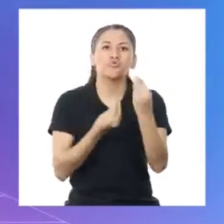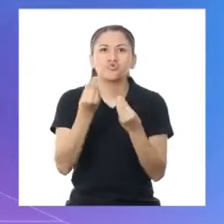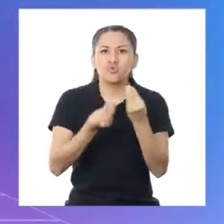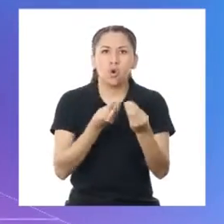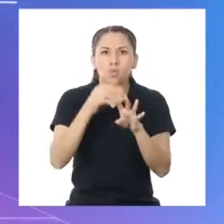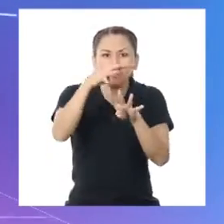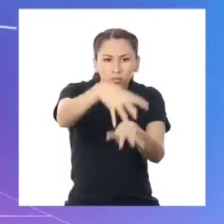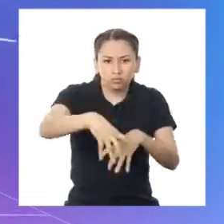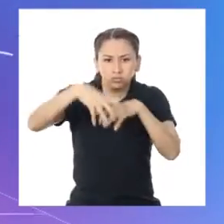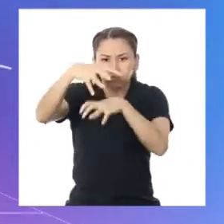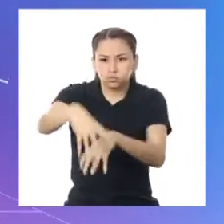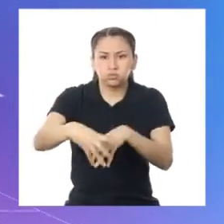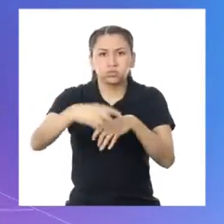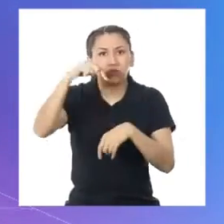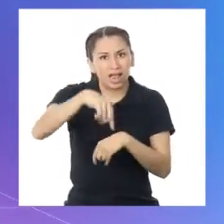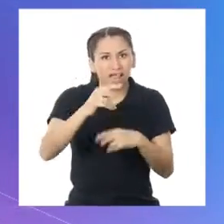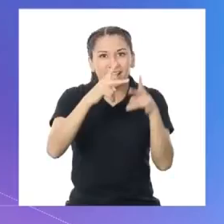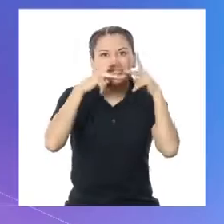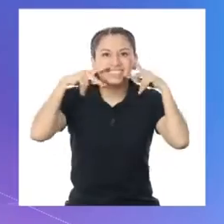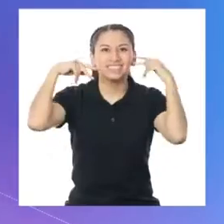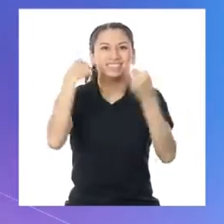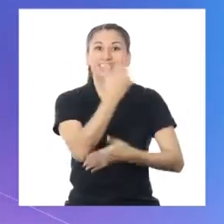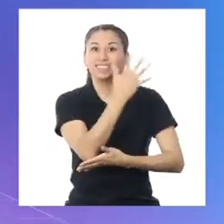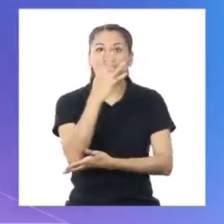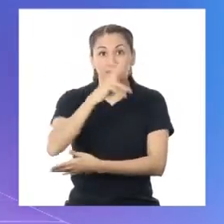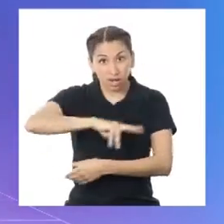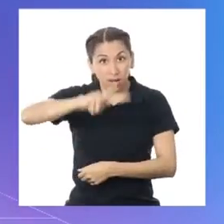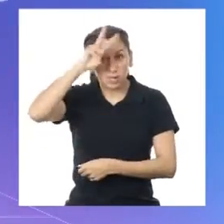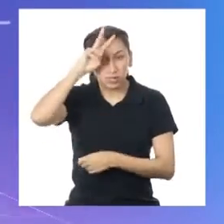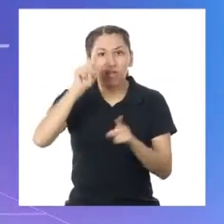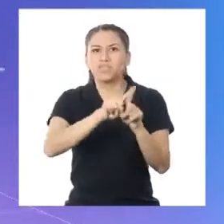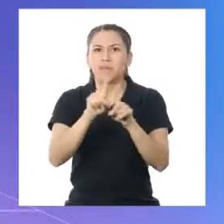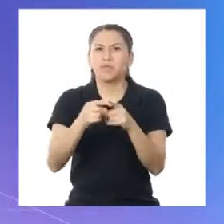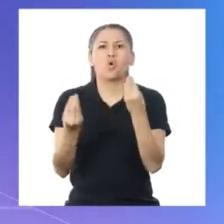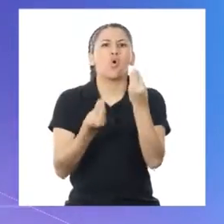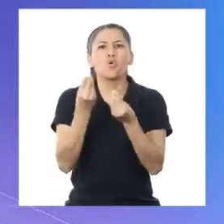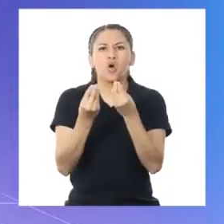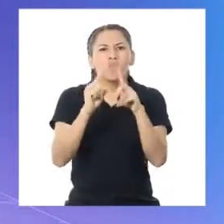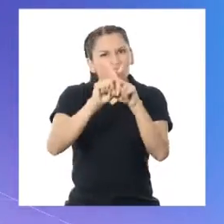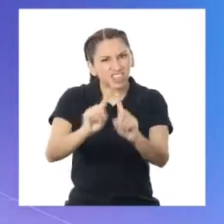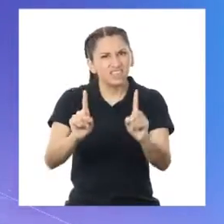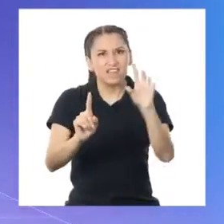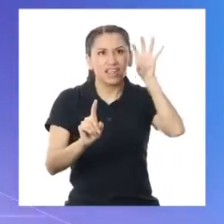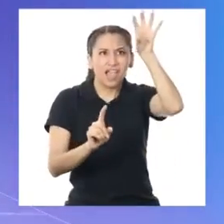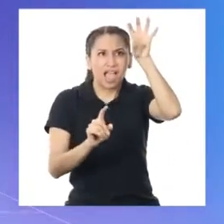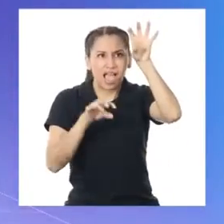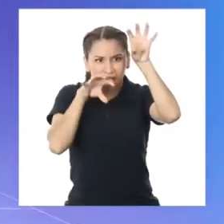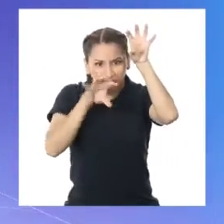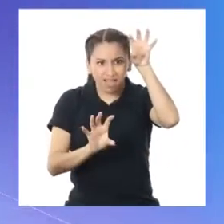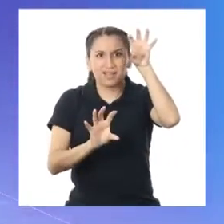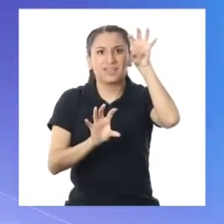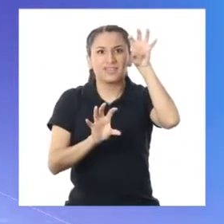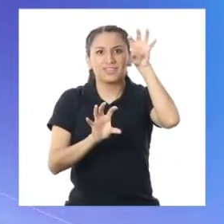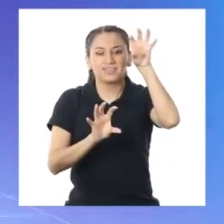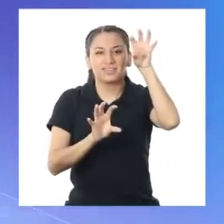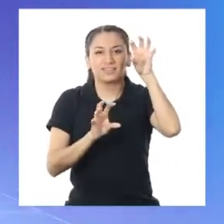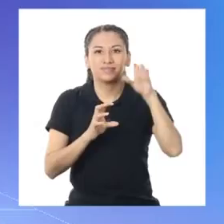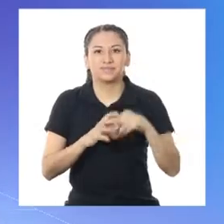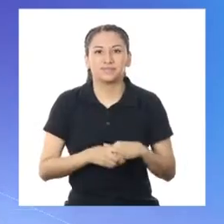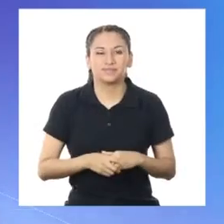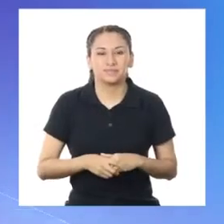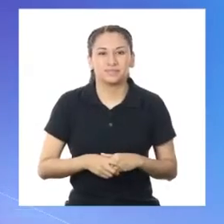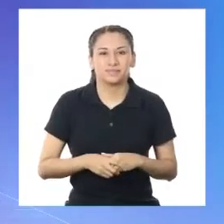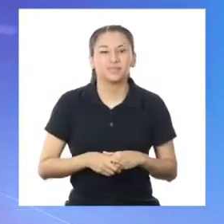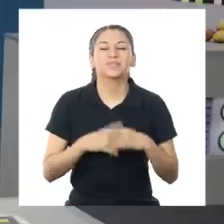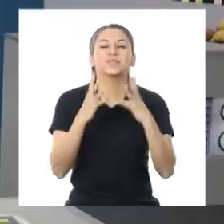agricultura en la selva de nuestro país. Así como las diferencias en el terreno y el clima entre la selva alta y la